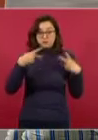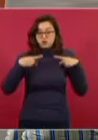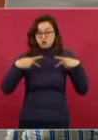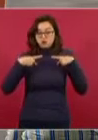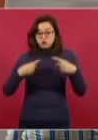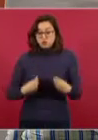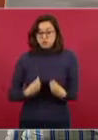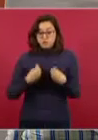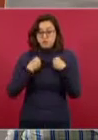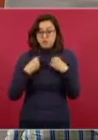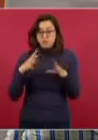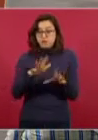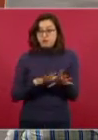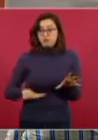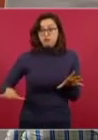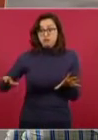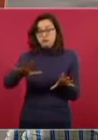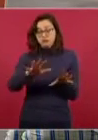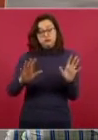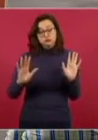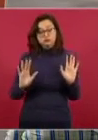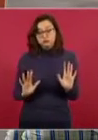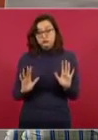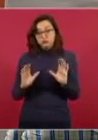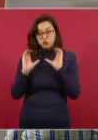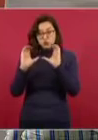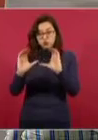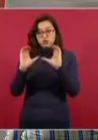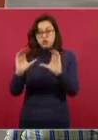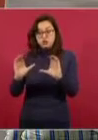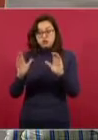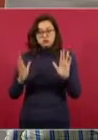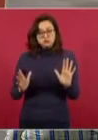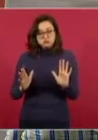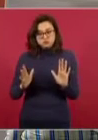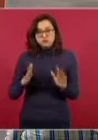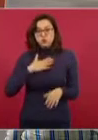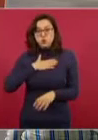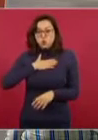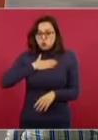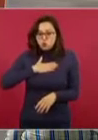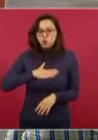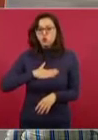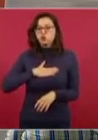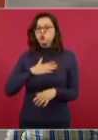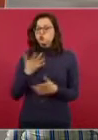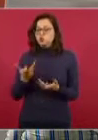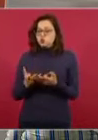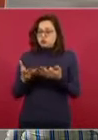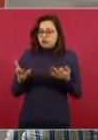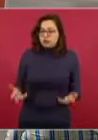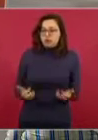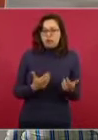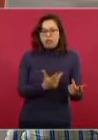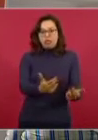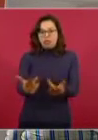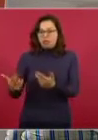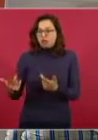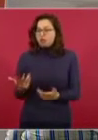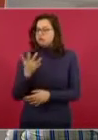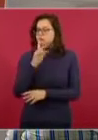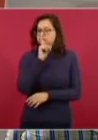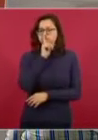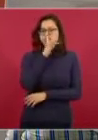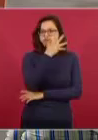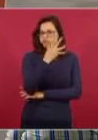con el pueblo, de no cometer injusticias, de no destruir el territorio, de cuidar el medio